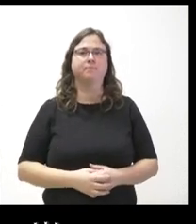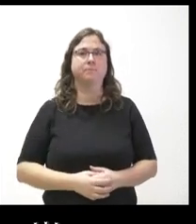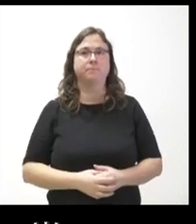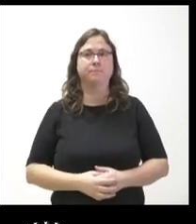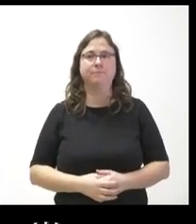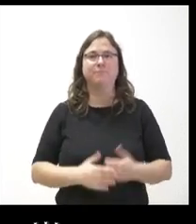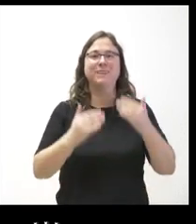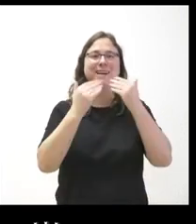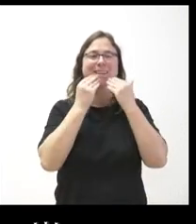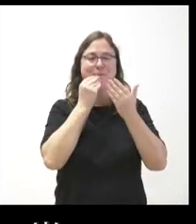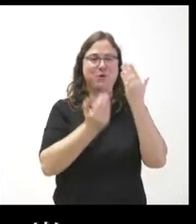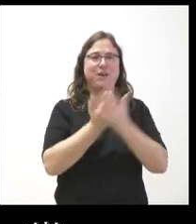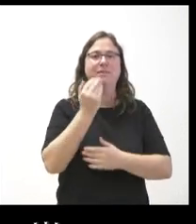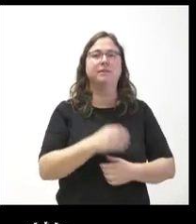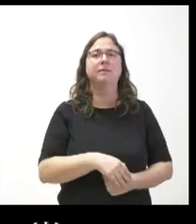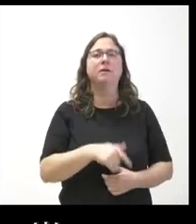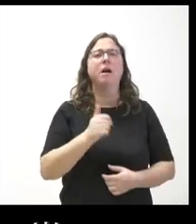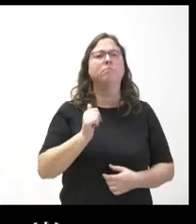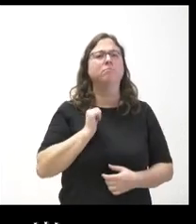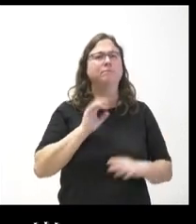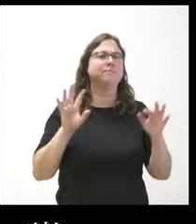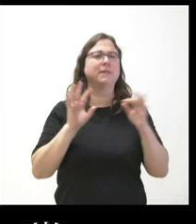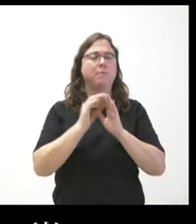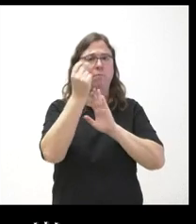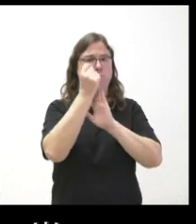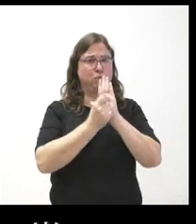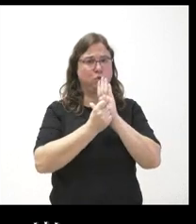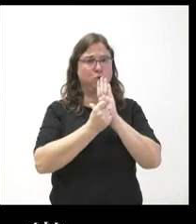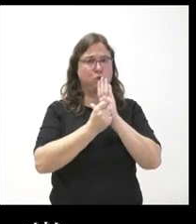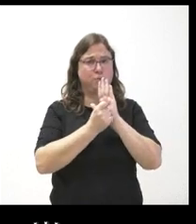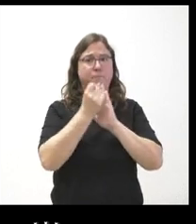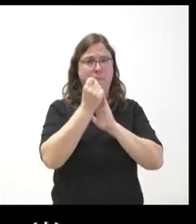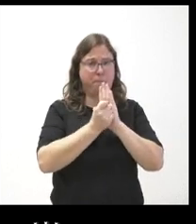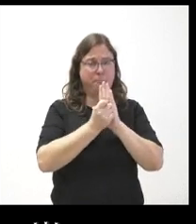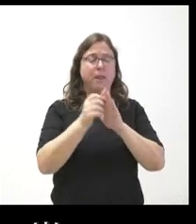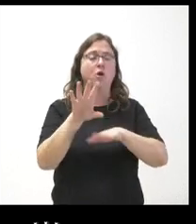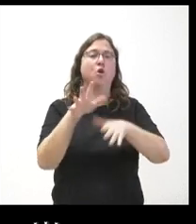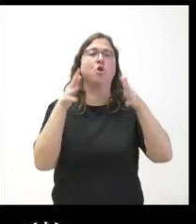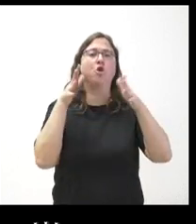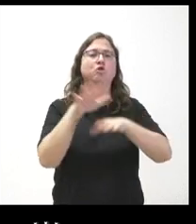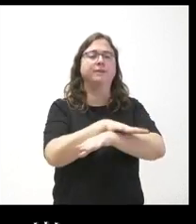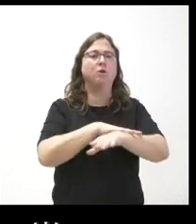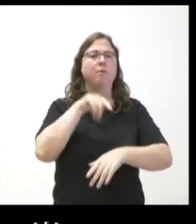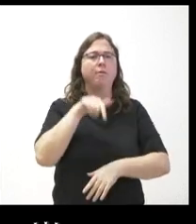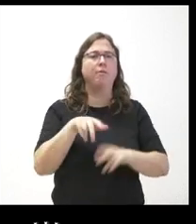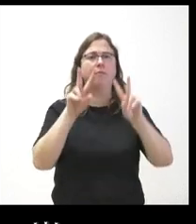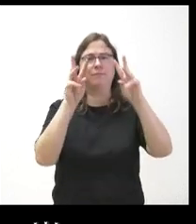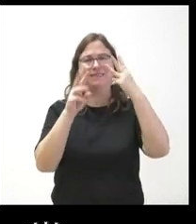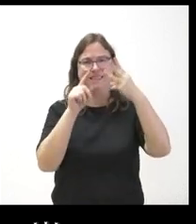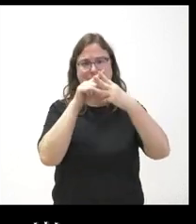gracias buenos días a propósito de uno de los puntos del Consejo de Gobierno de hoy tenía tres cuestiones